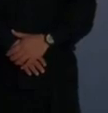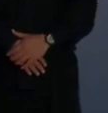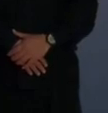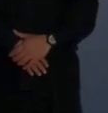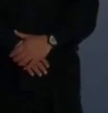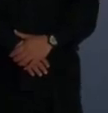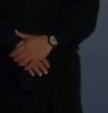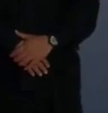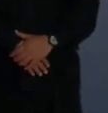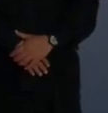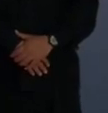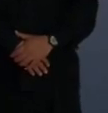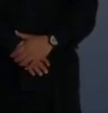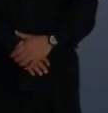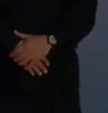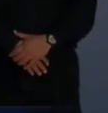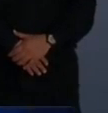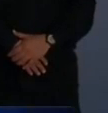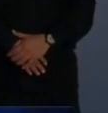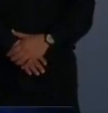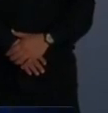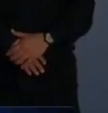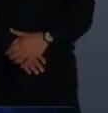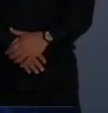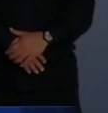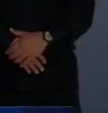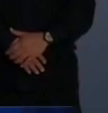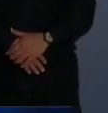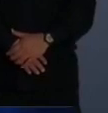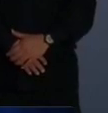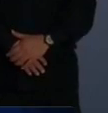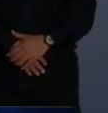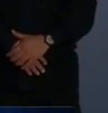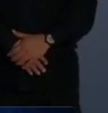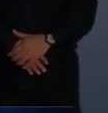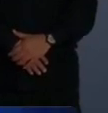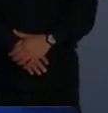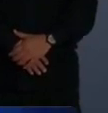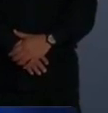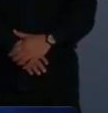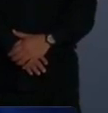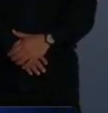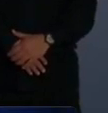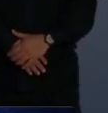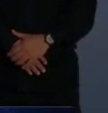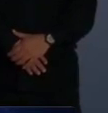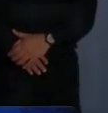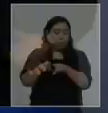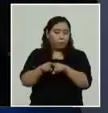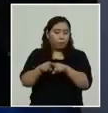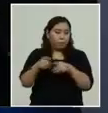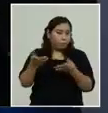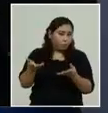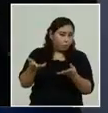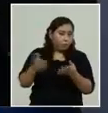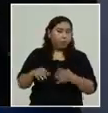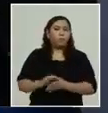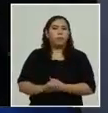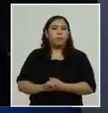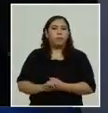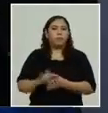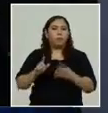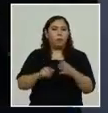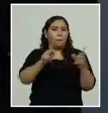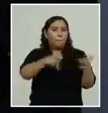nuestras Fuerzas Armadas, de igual manera muchos que son